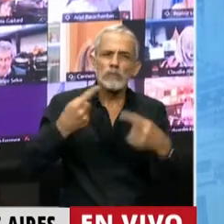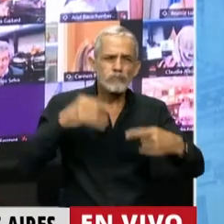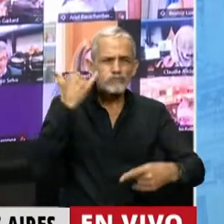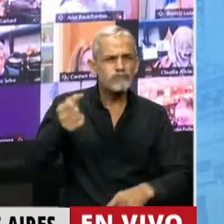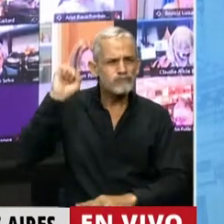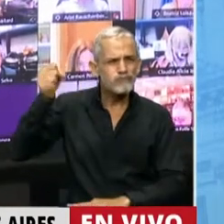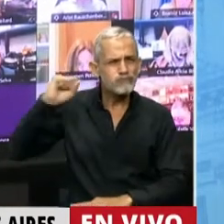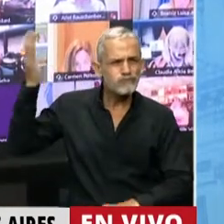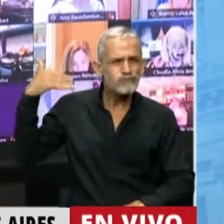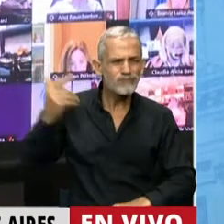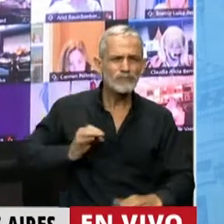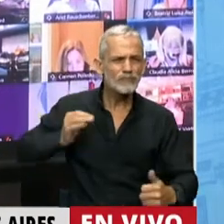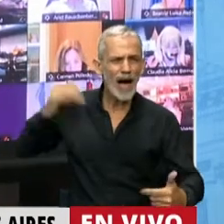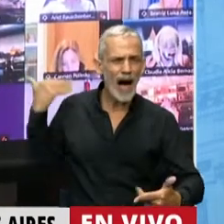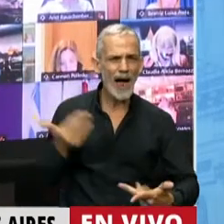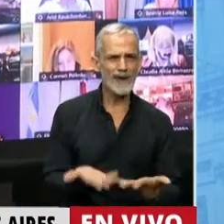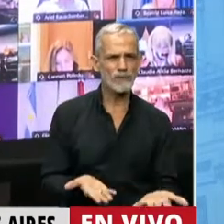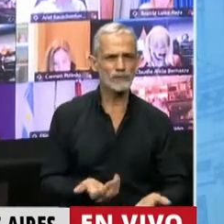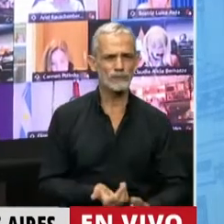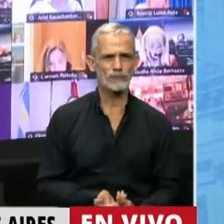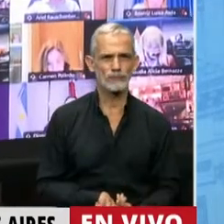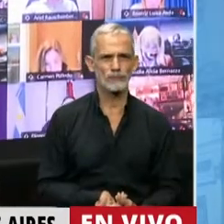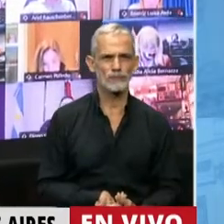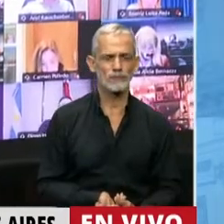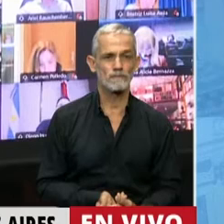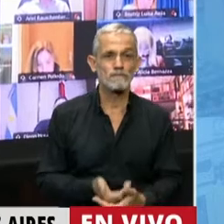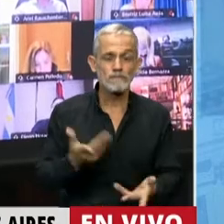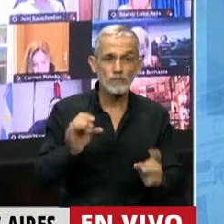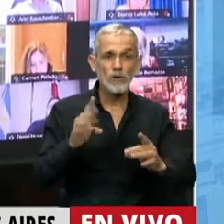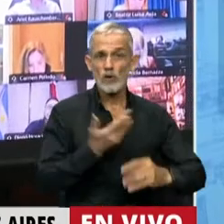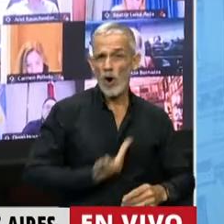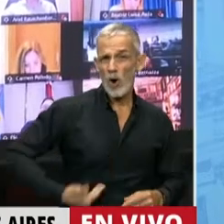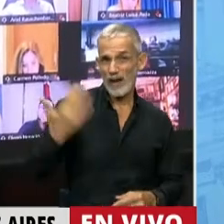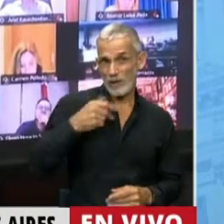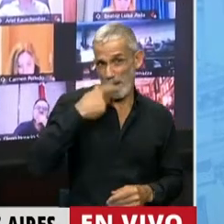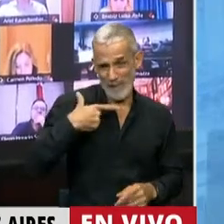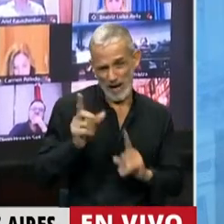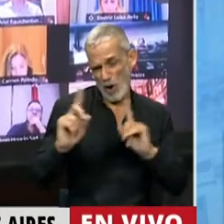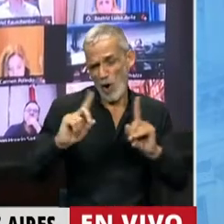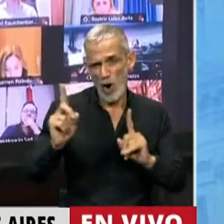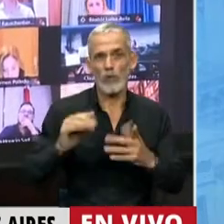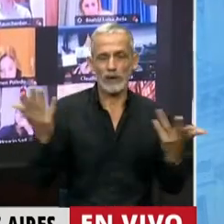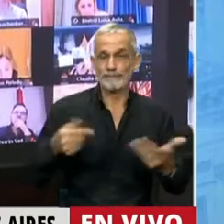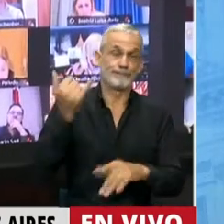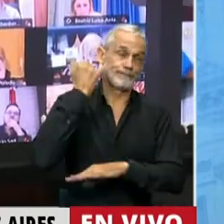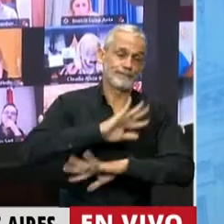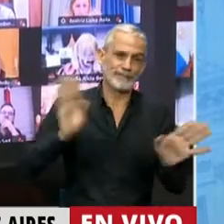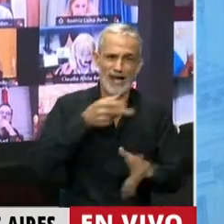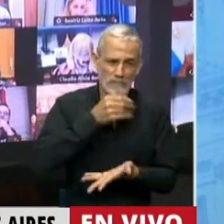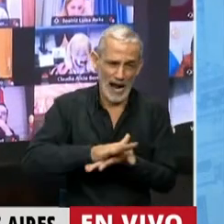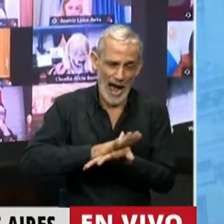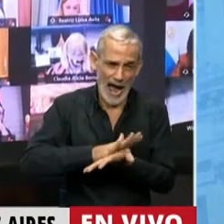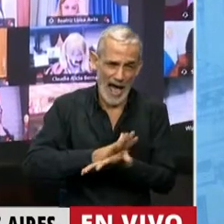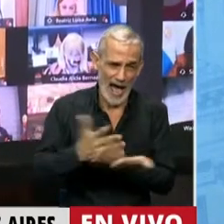que ya se vienen haciendo de años anteriores. No solo del gobierno anterior de Macri, de eso no hubo nada,